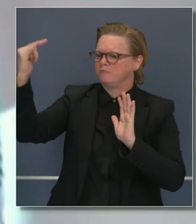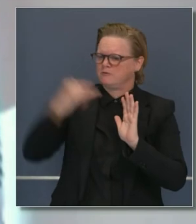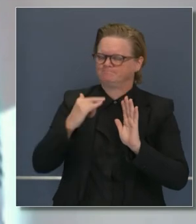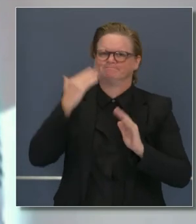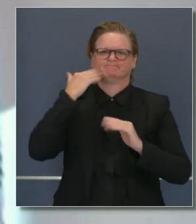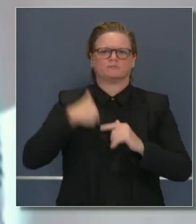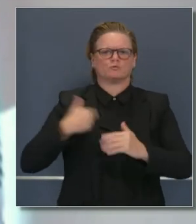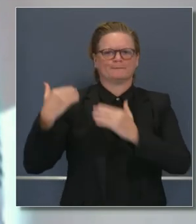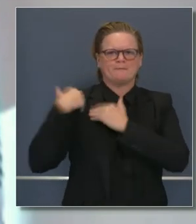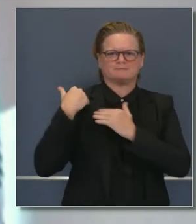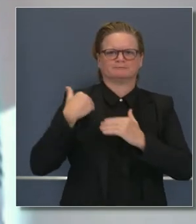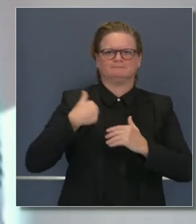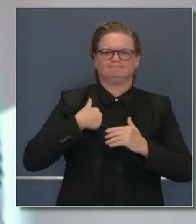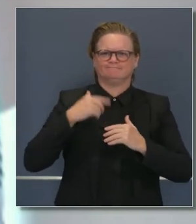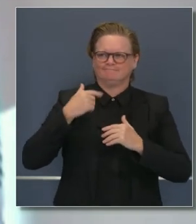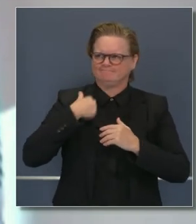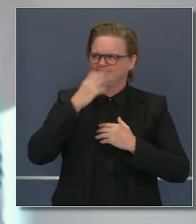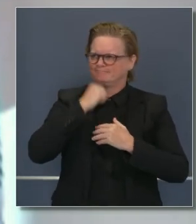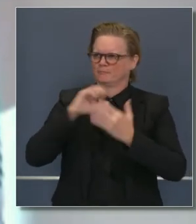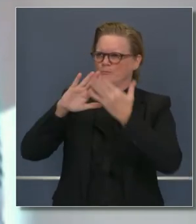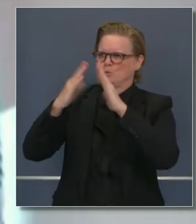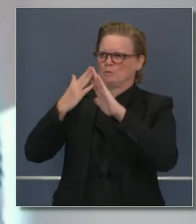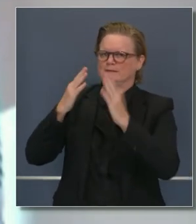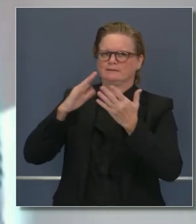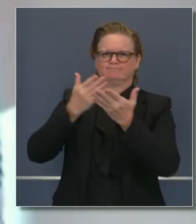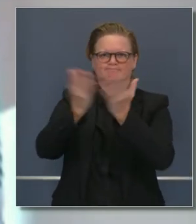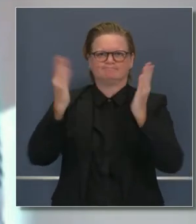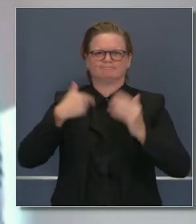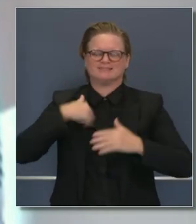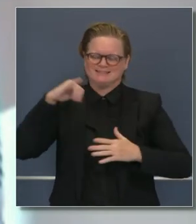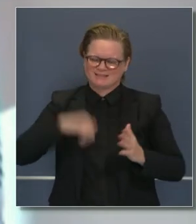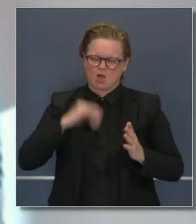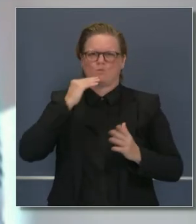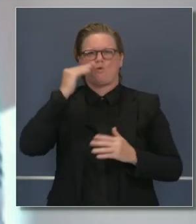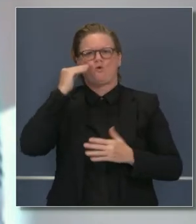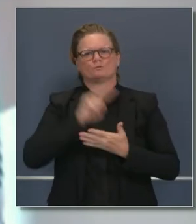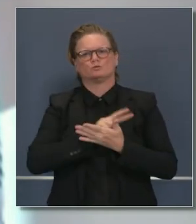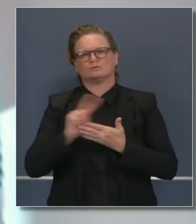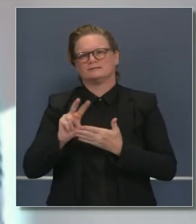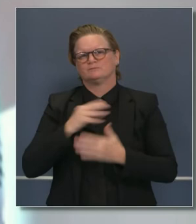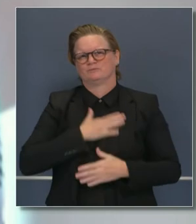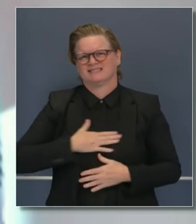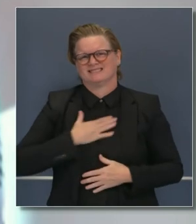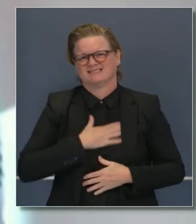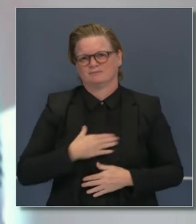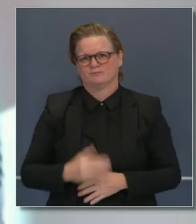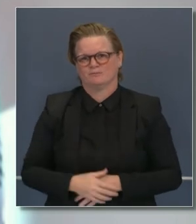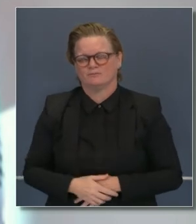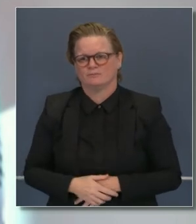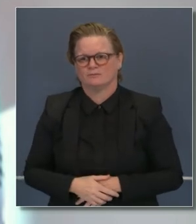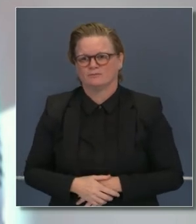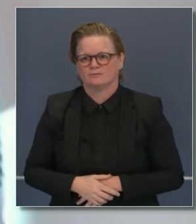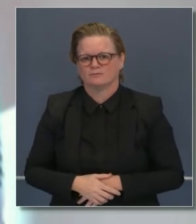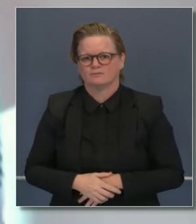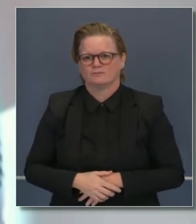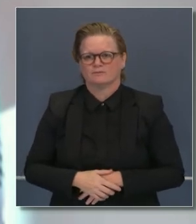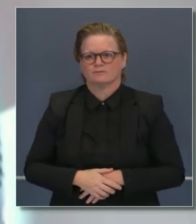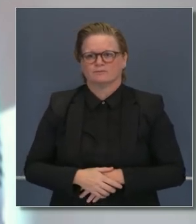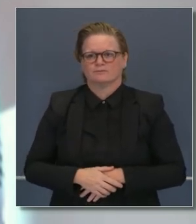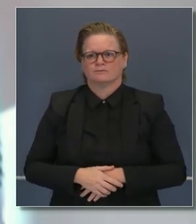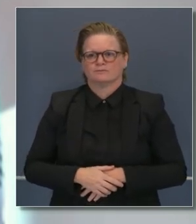Como dijo el gobernador, no queremos correr a la recta final sin aliento,